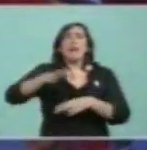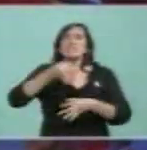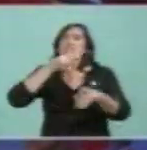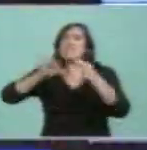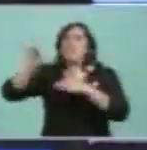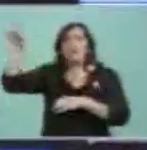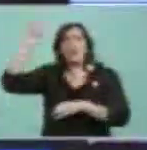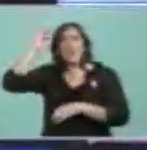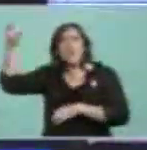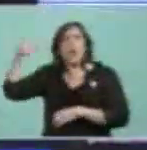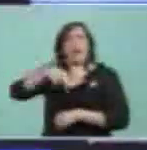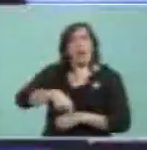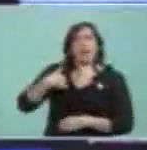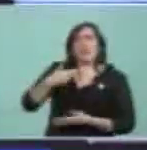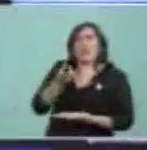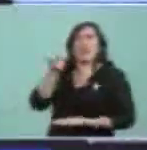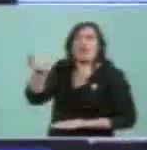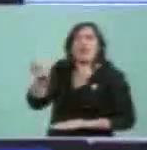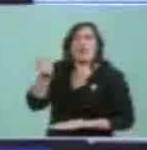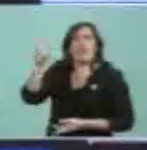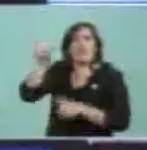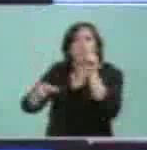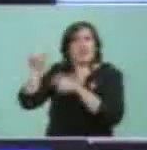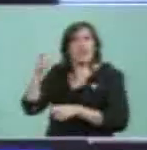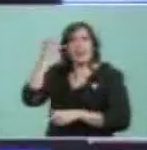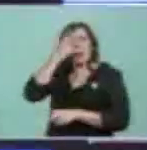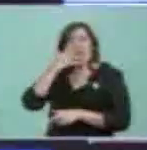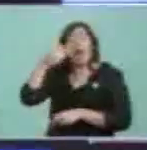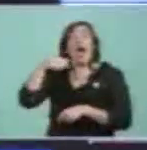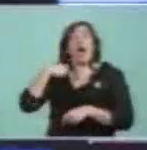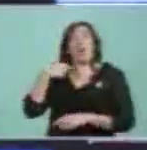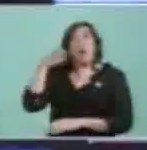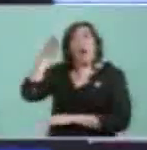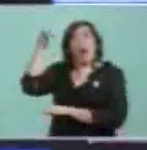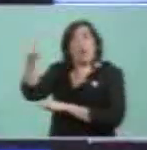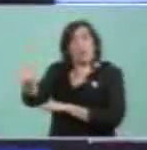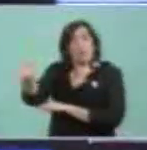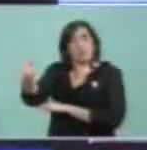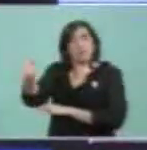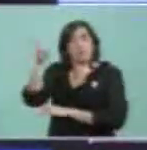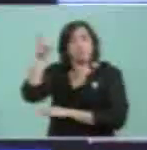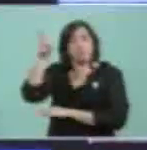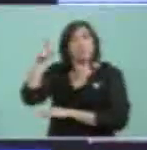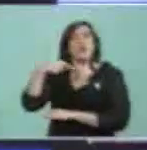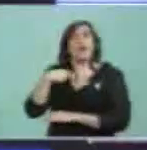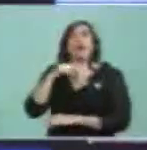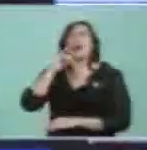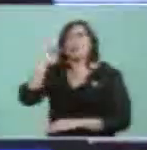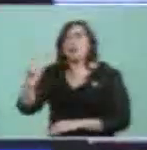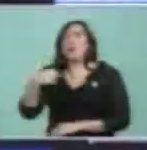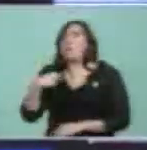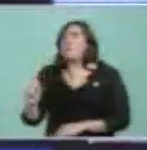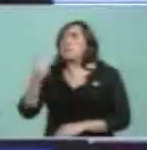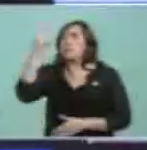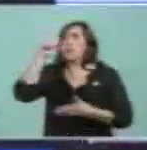se compraban aquí. También el orgullo de poder decirle a ese pueblo angoleño cuando estuve que habíamos sido el primer país latinoamericano en